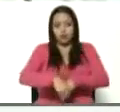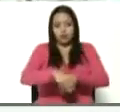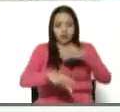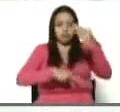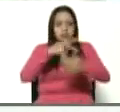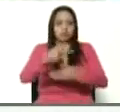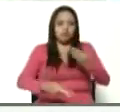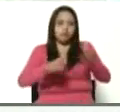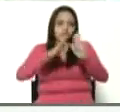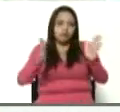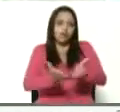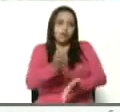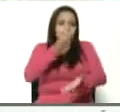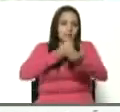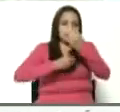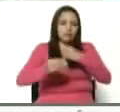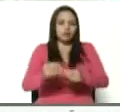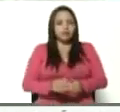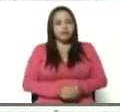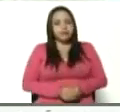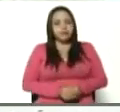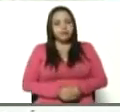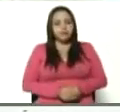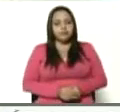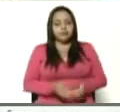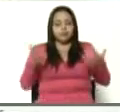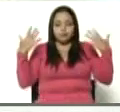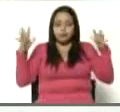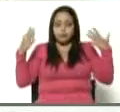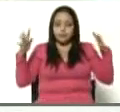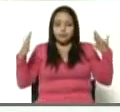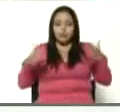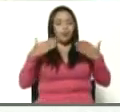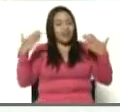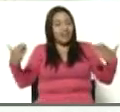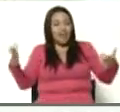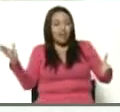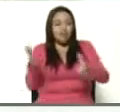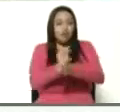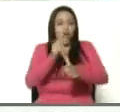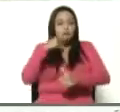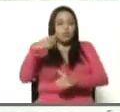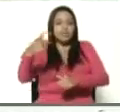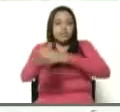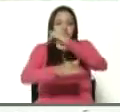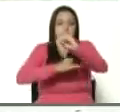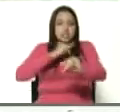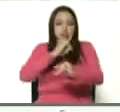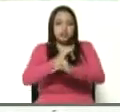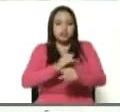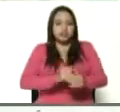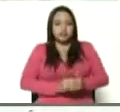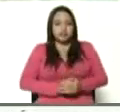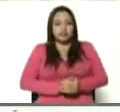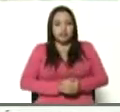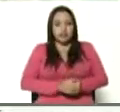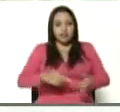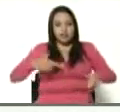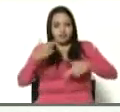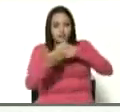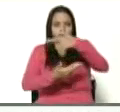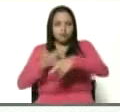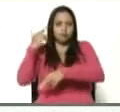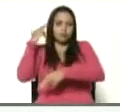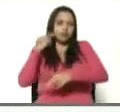Programa Mundial de Alimentos. Un gran logro de la política internacional de la revolución